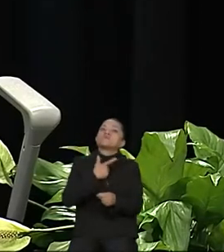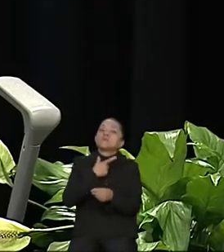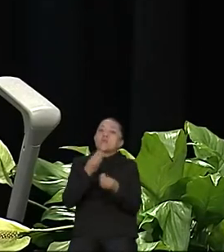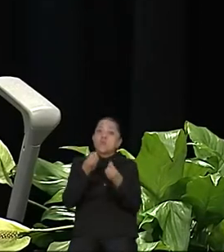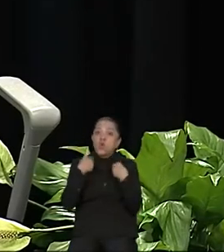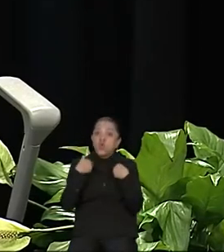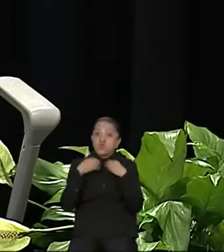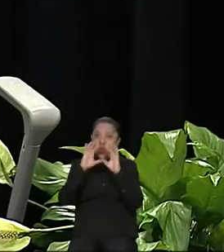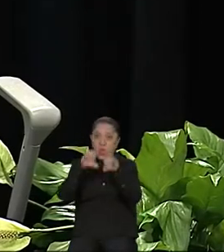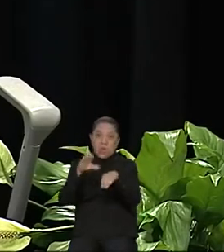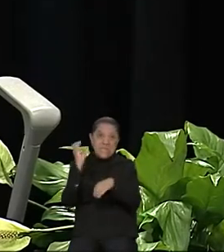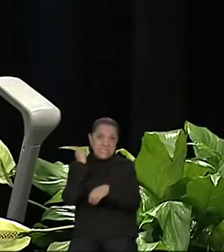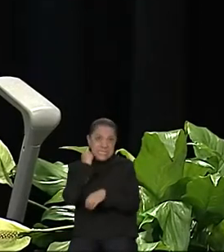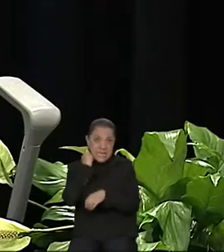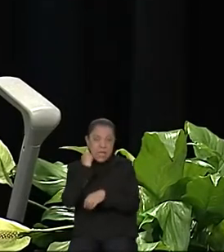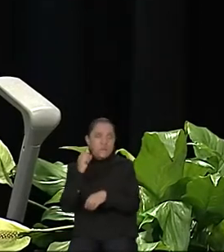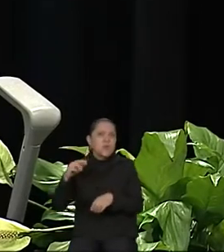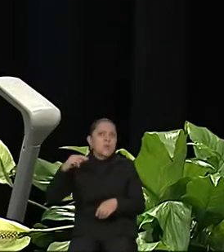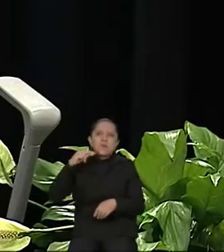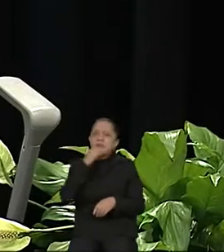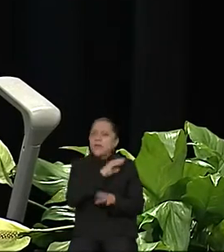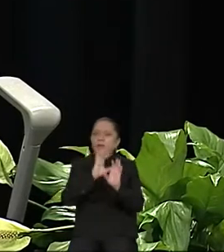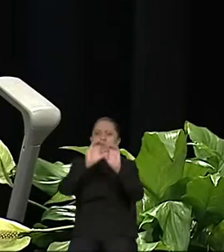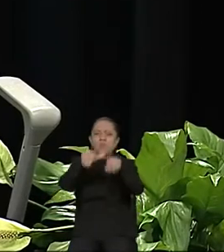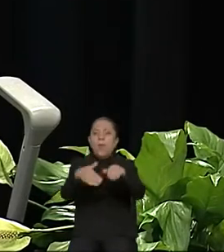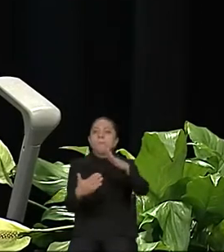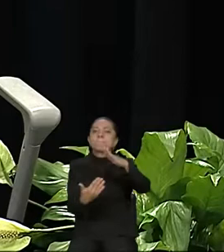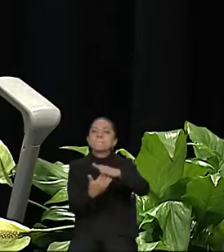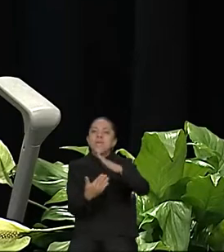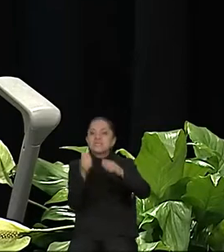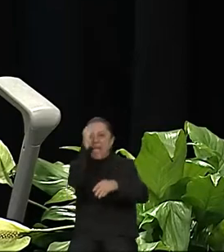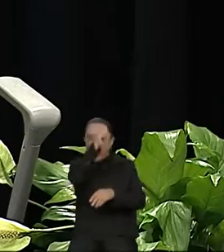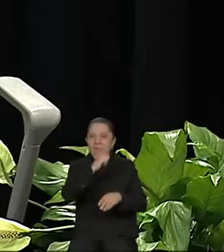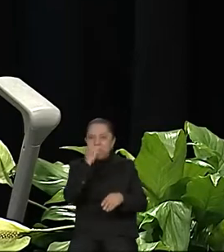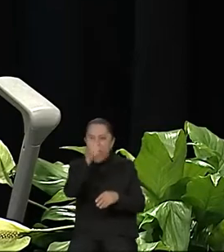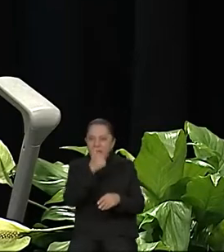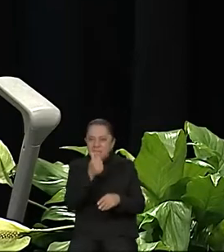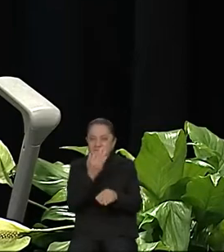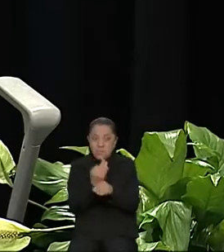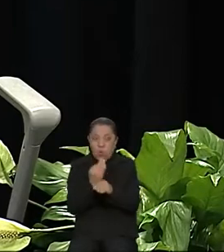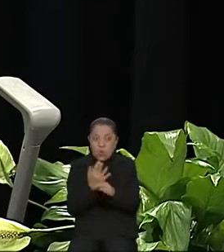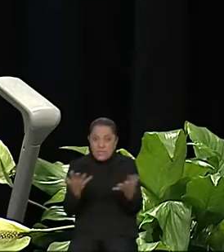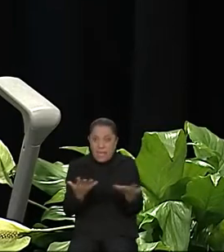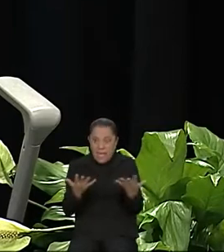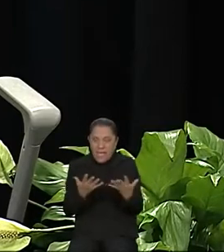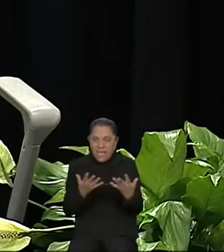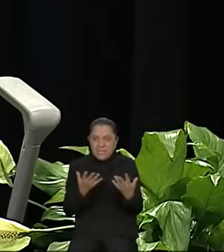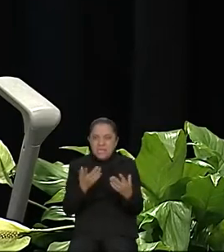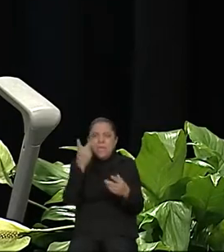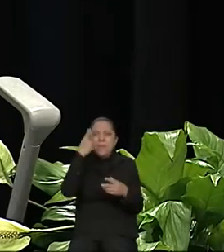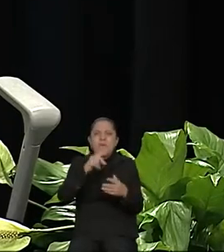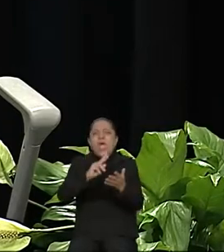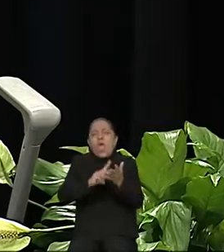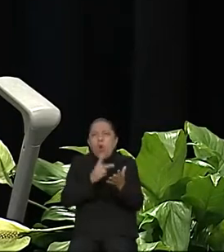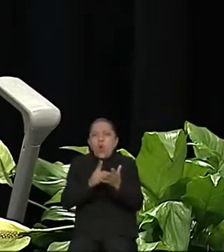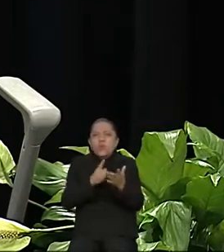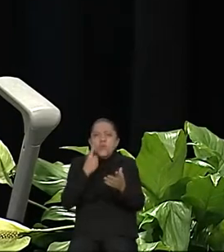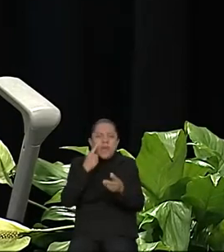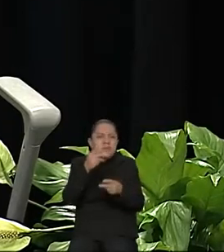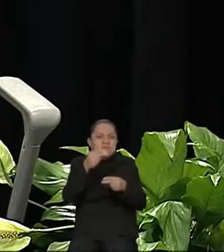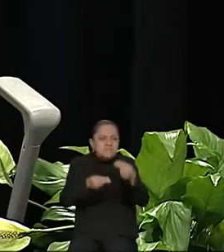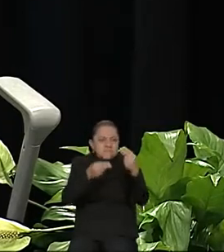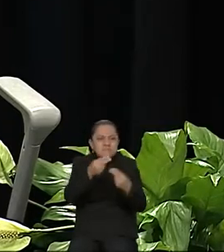incorporarme de inmediato a las mesas de análisis que se están realizando en este momento para la renegociación del Tratado de Libre Comercio.